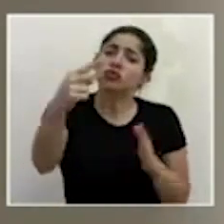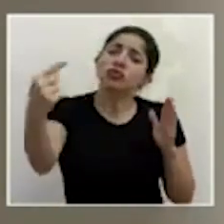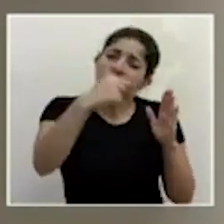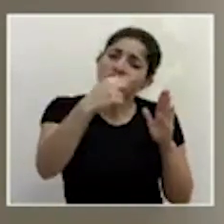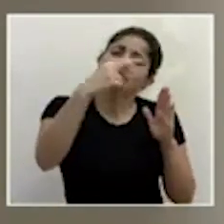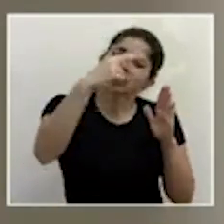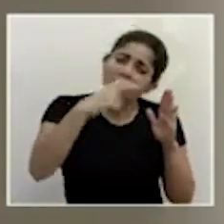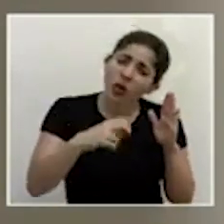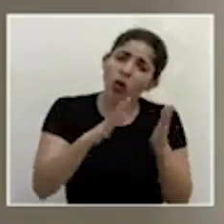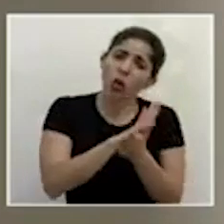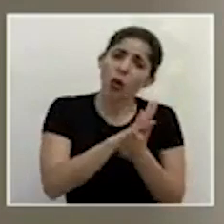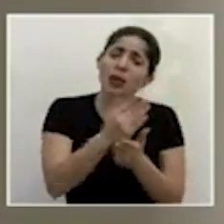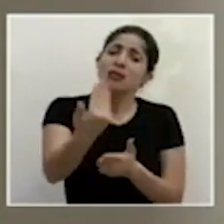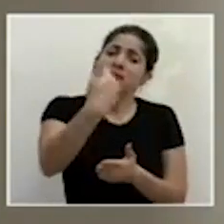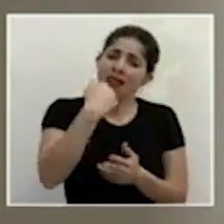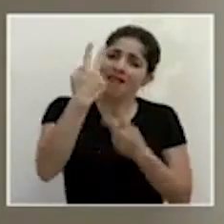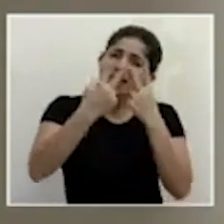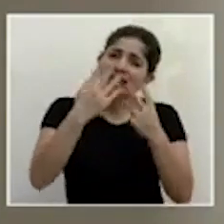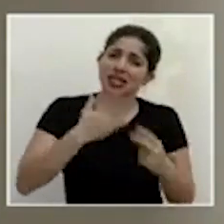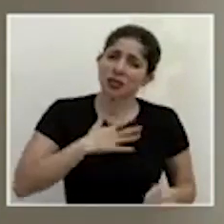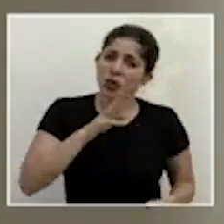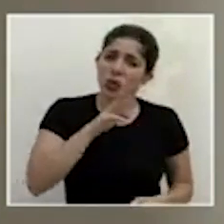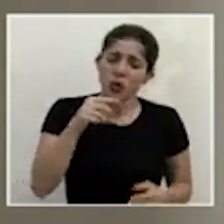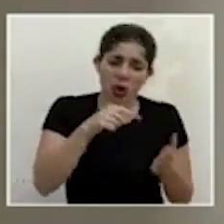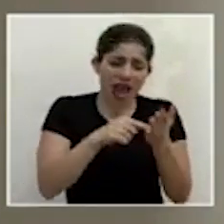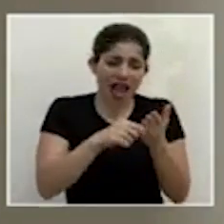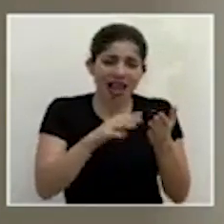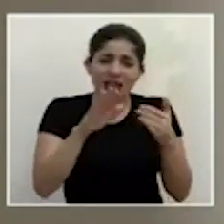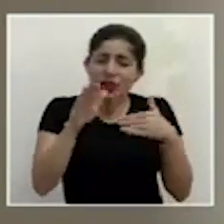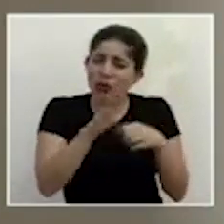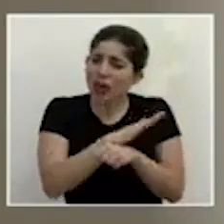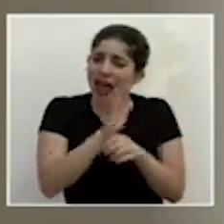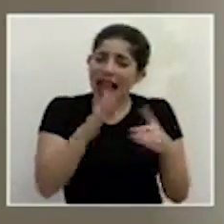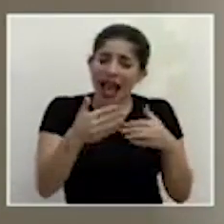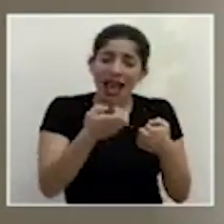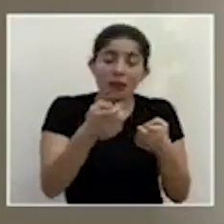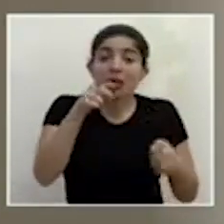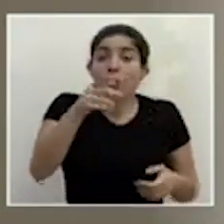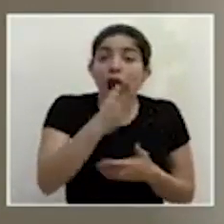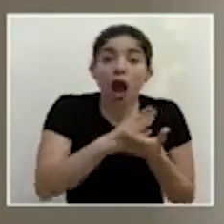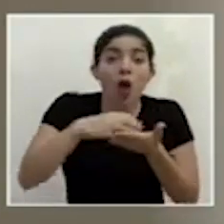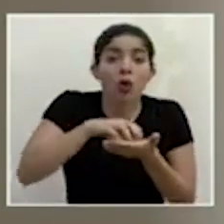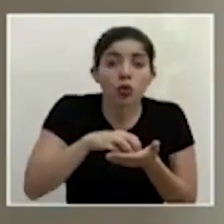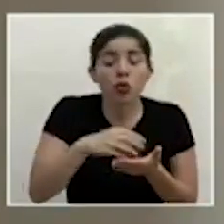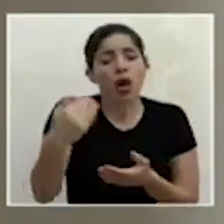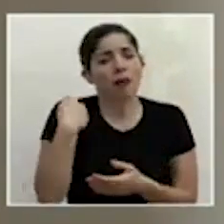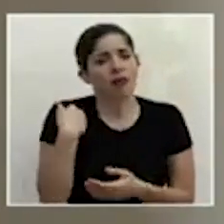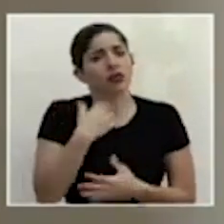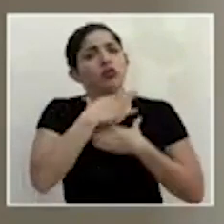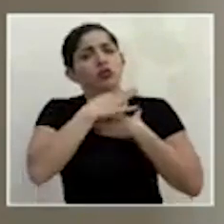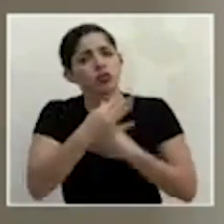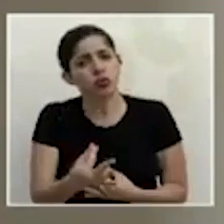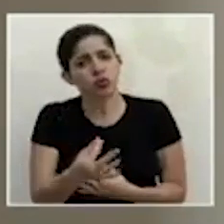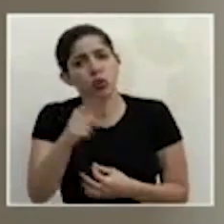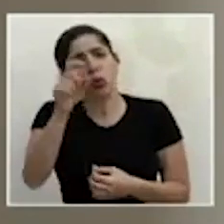documento a visitar nuestras páginas web ahí está la cajita de herramientas cualquier duda que ustedes tengan con muchísimo gusto pueden consultarnos estamos